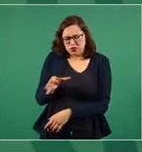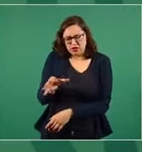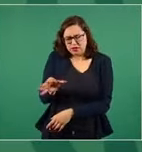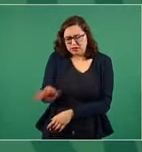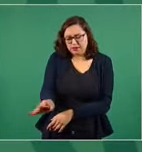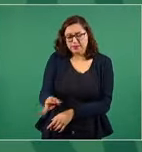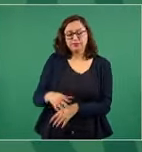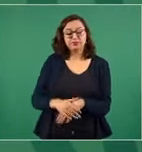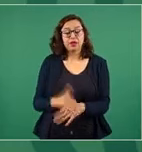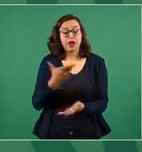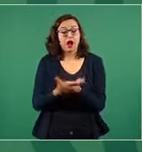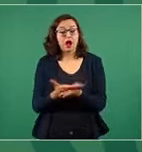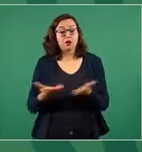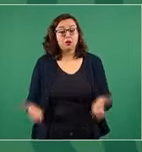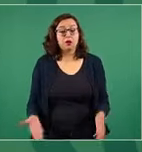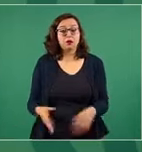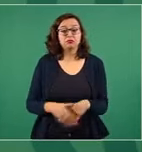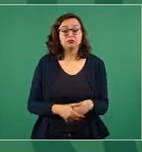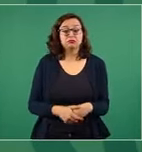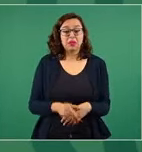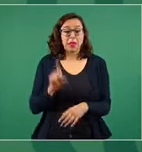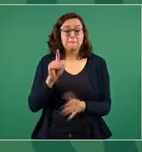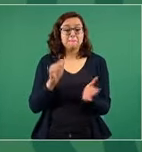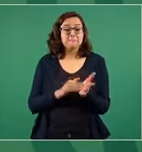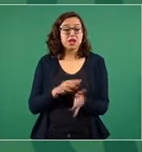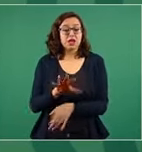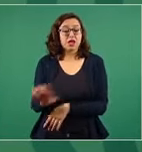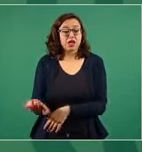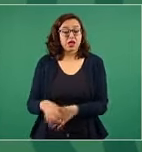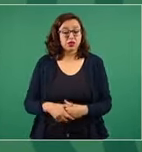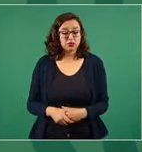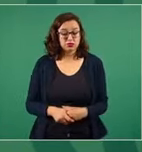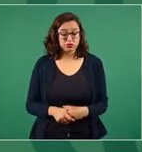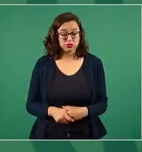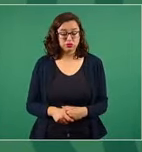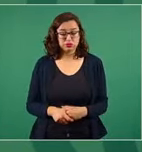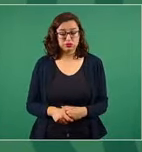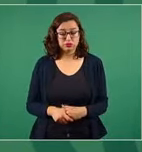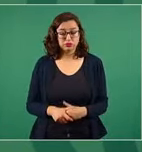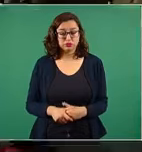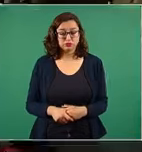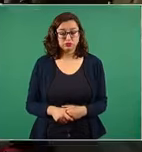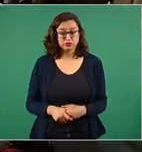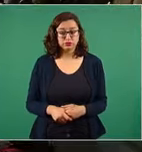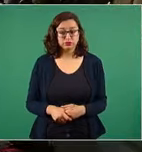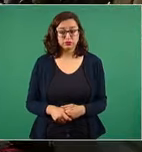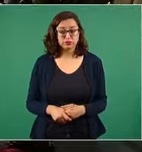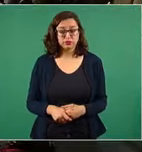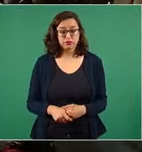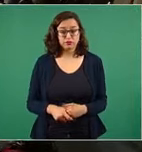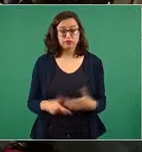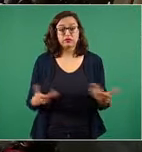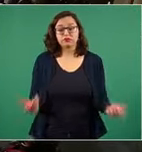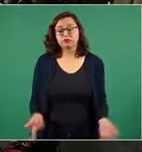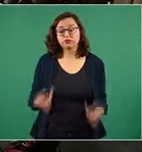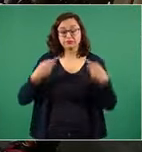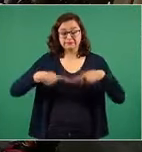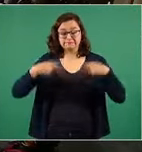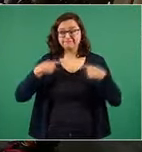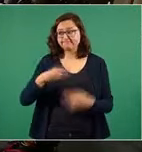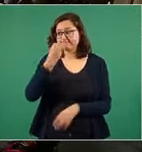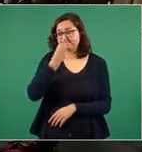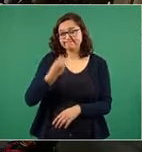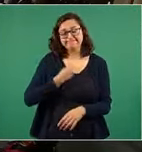y que ahora tienen mil 500, porque la gente tuvo que salir.